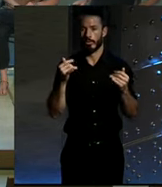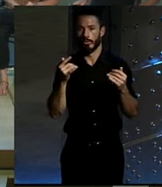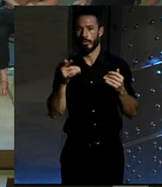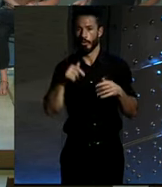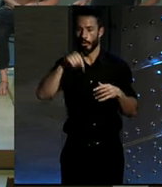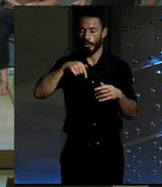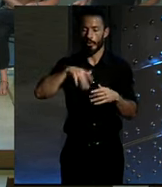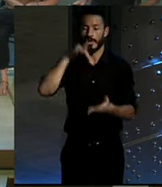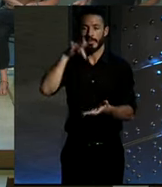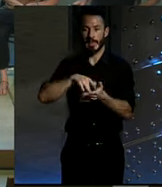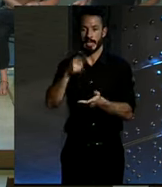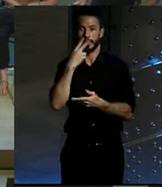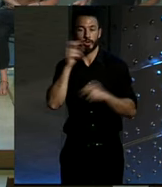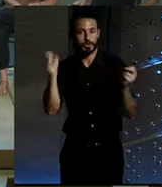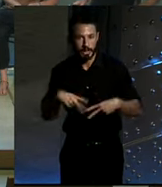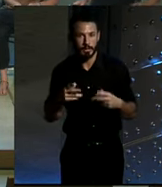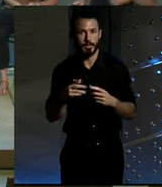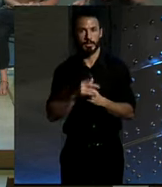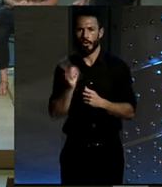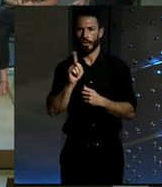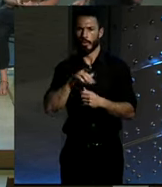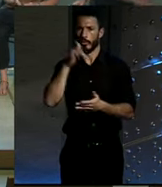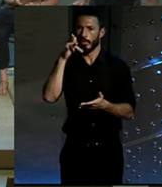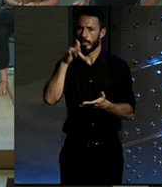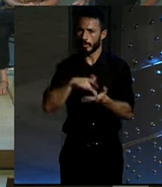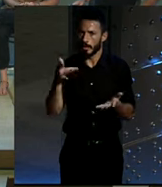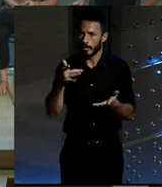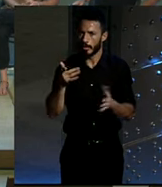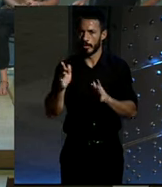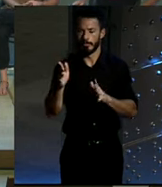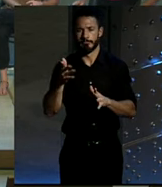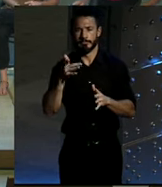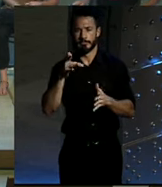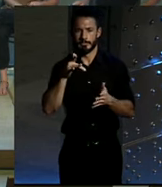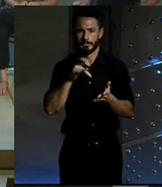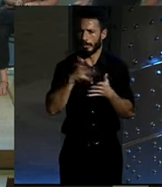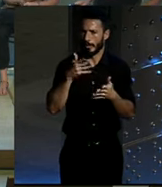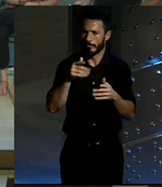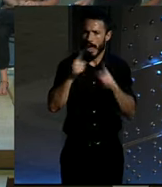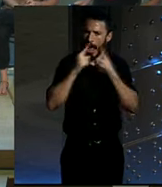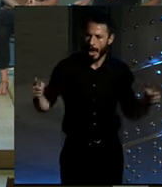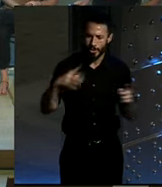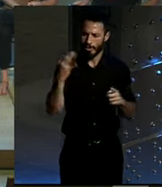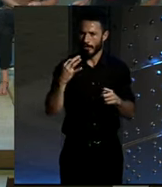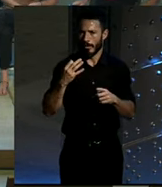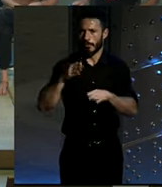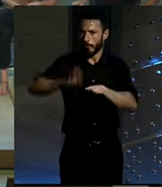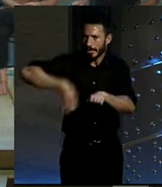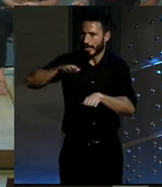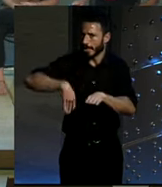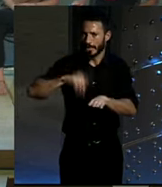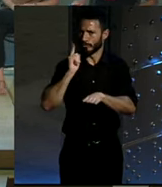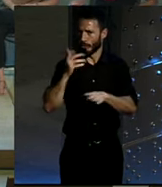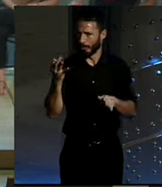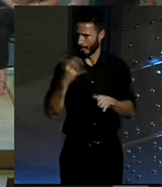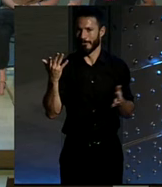el día sin tabaco, el día sin música. No, no. Un día barra libre de coche. Y el resto... Y el resto nada. resto del año. El resto del año, patinete. Eso sí es usó.